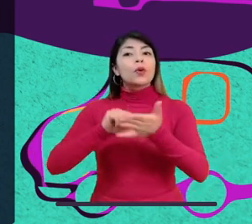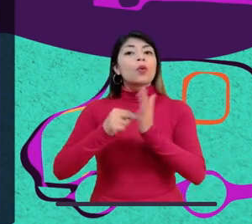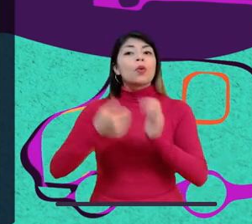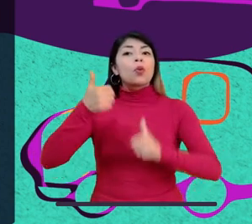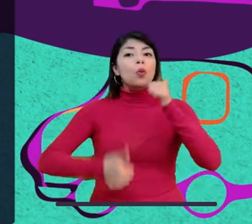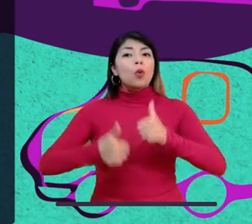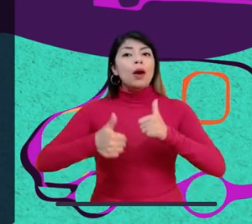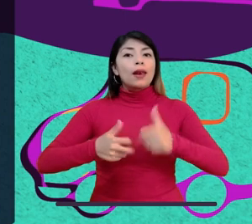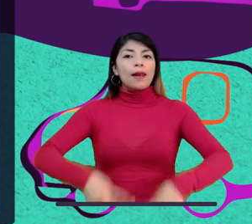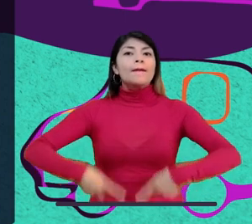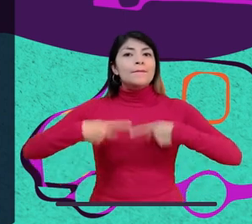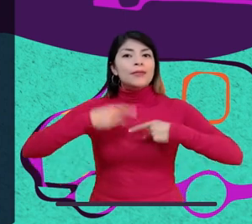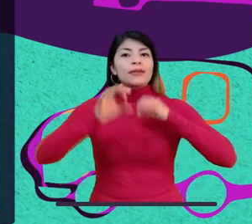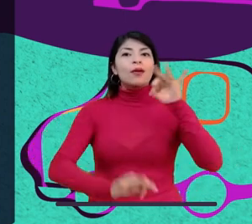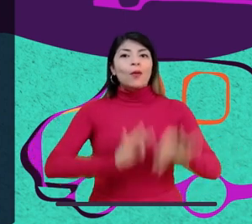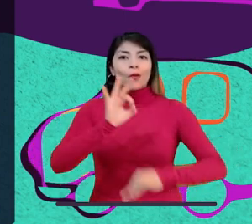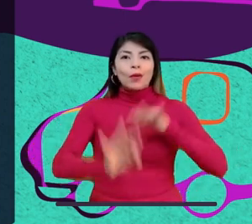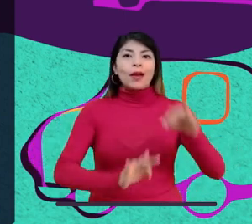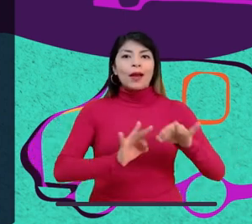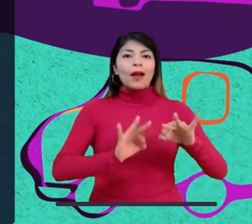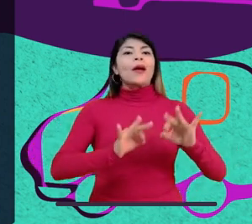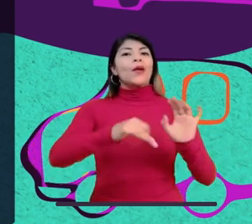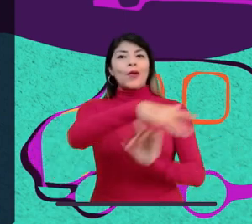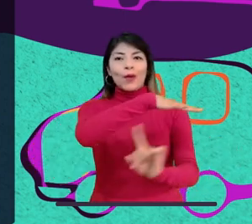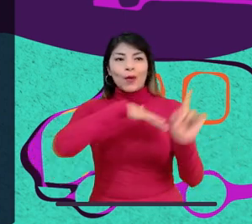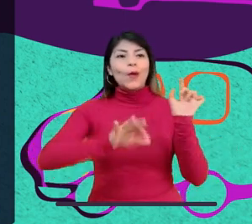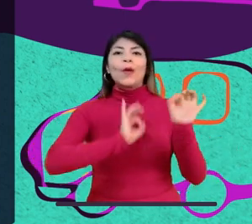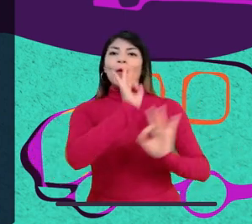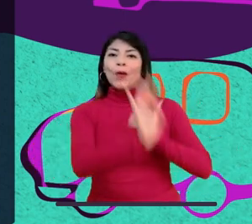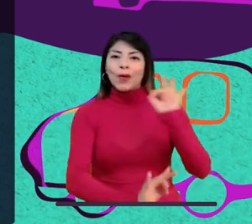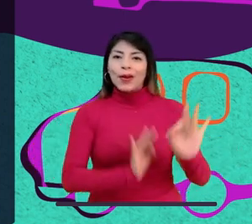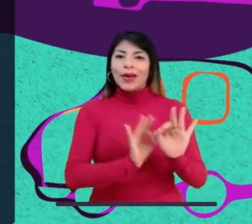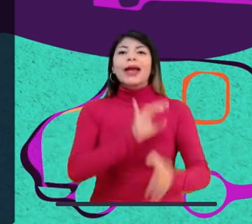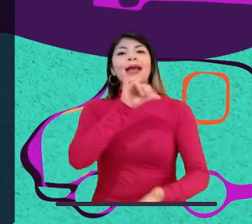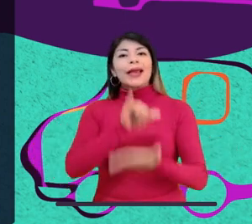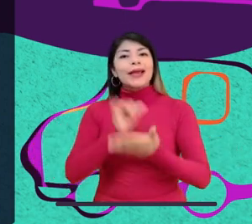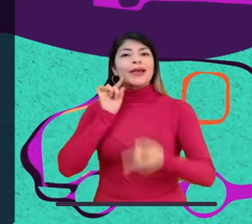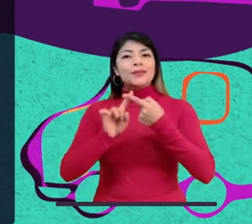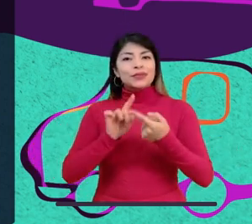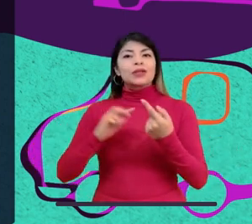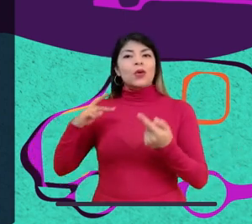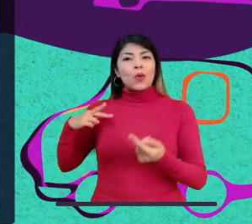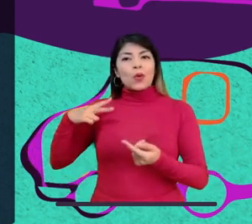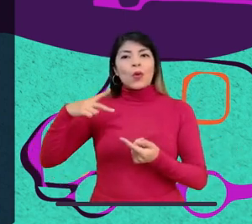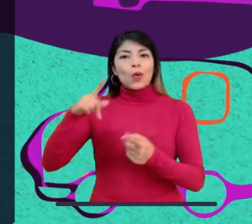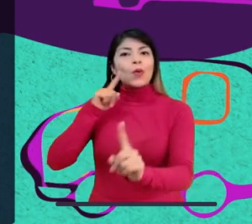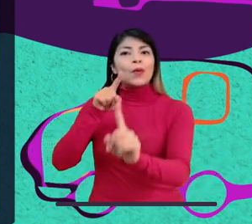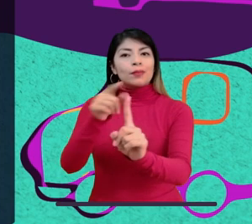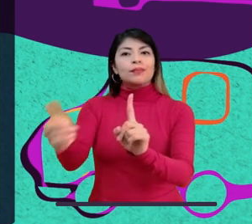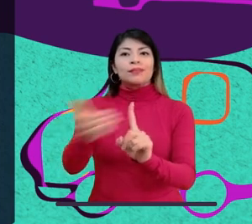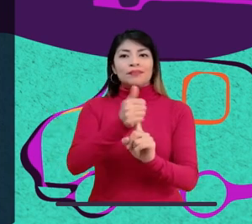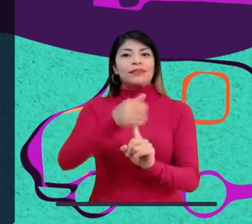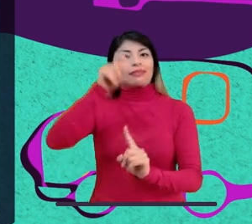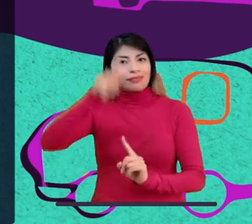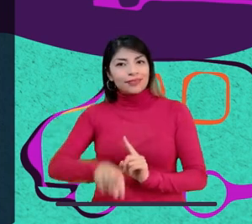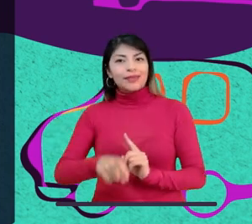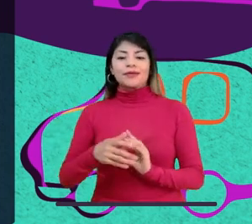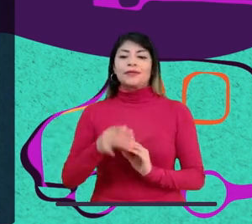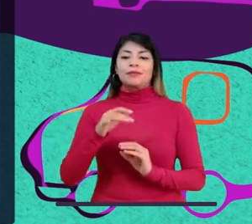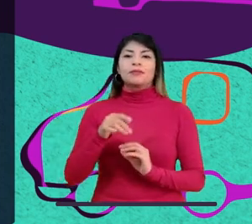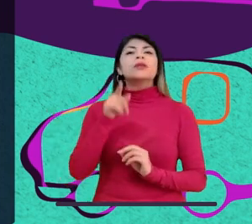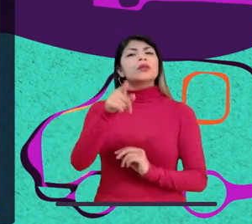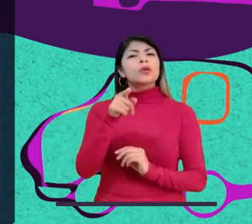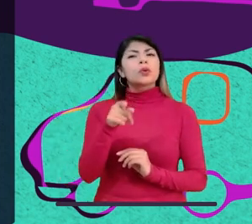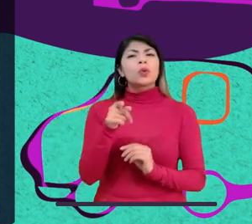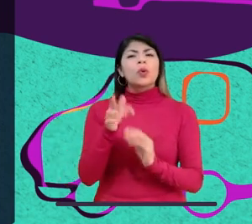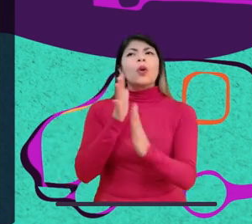prioridad que debería ser el cuidado del ambiente y de la vida. A partir de eso se debería evolucionar. ¿Qué mensaje le